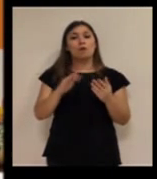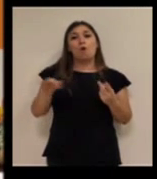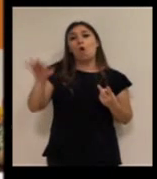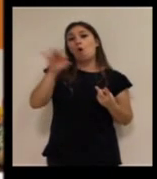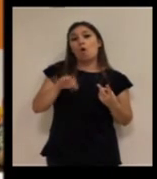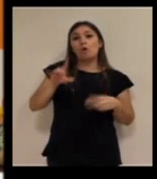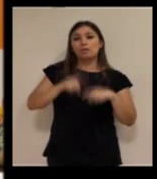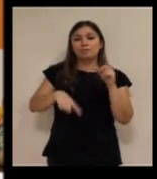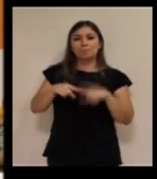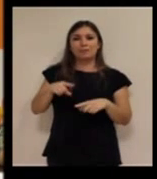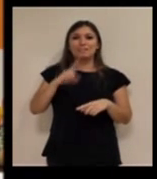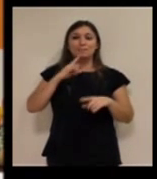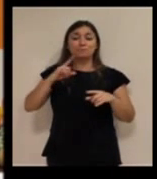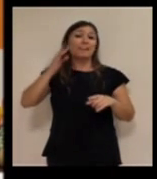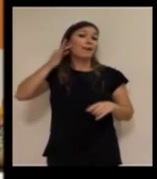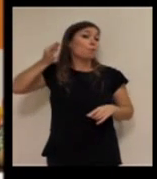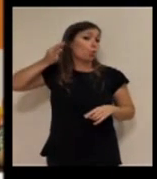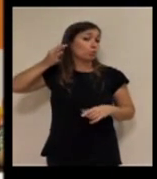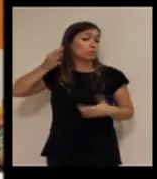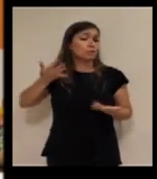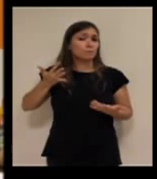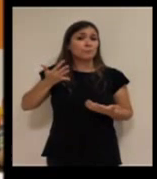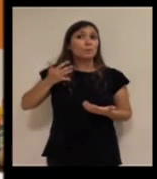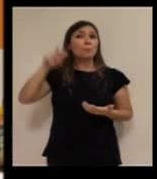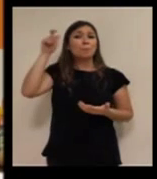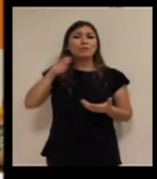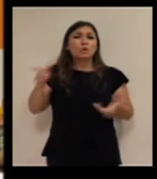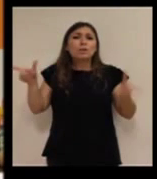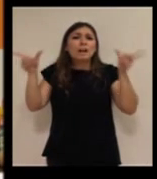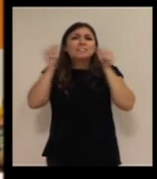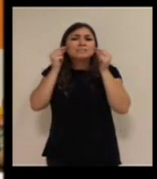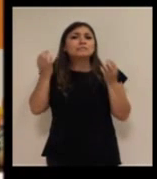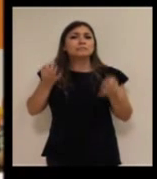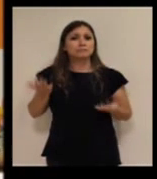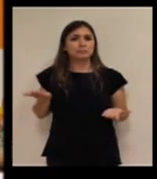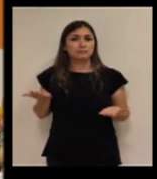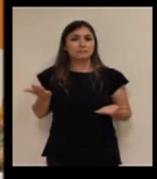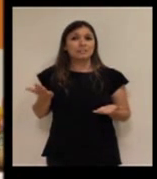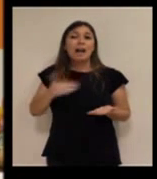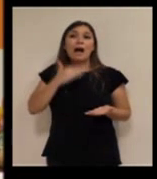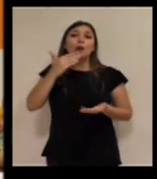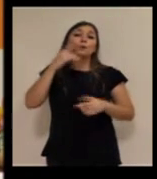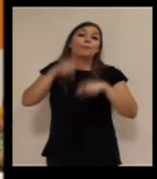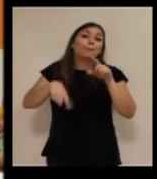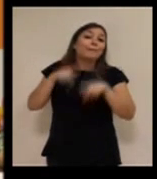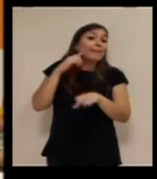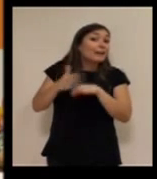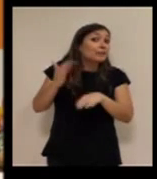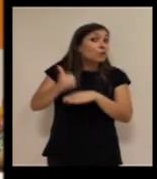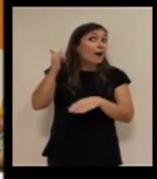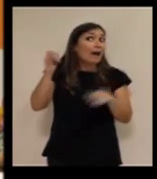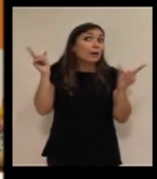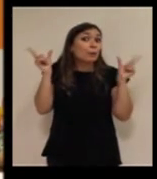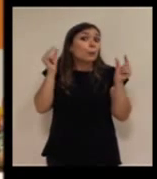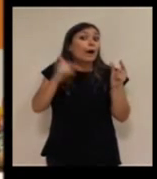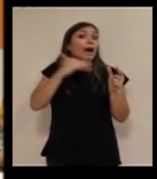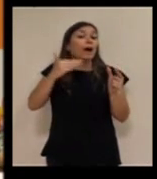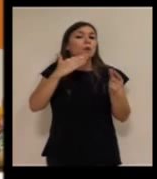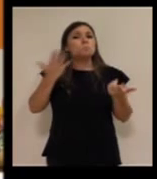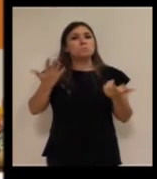Un poco pensados en la hipoacusia, pero en aquellas personas que han perdido audición, que tienen resto auditivo, que se han socializado